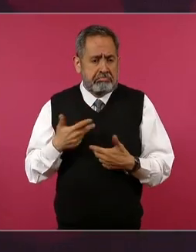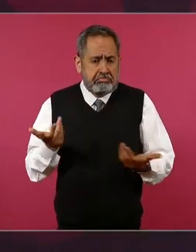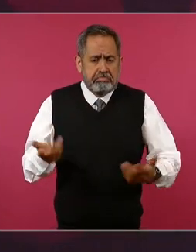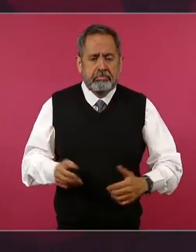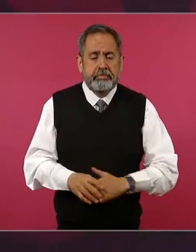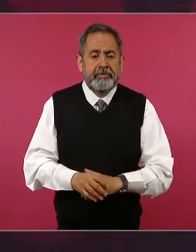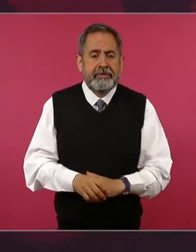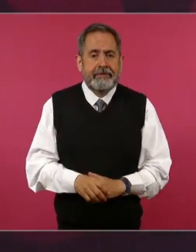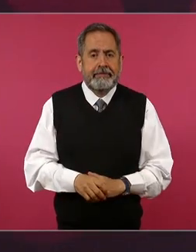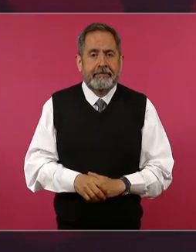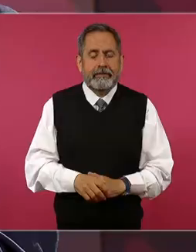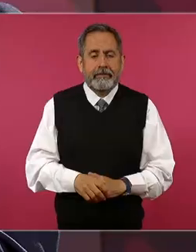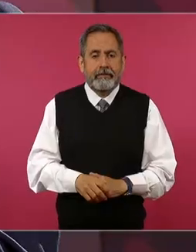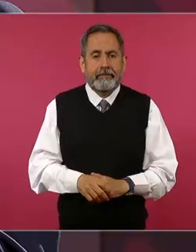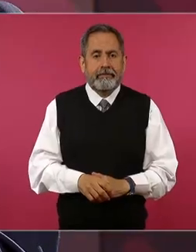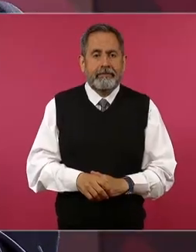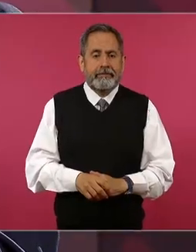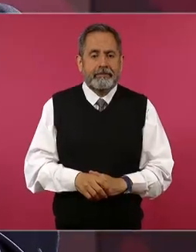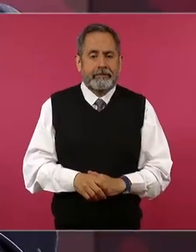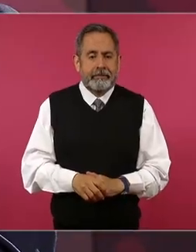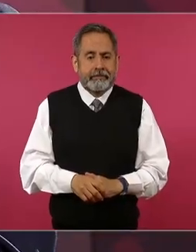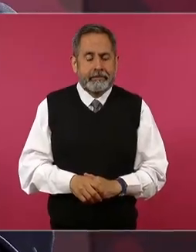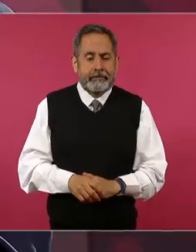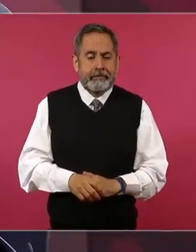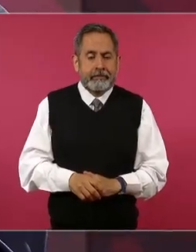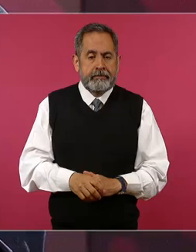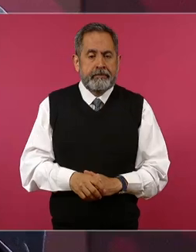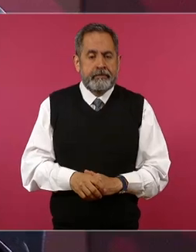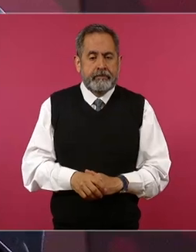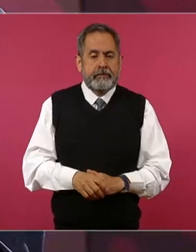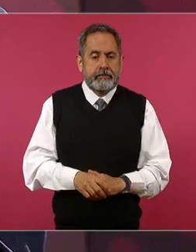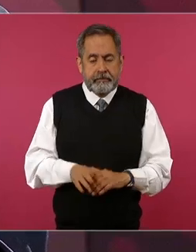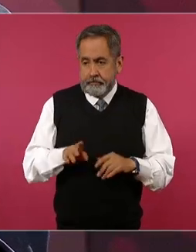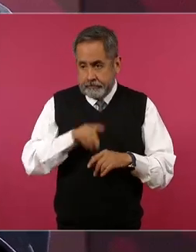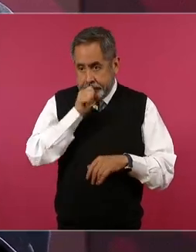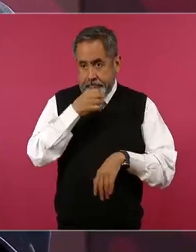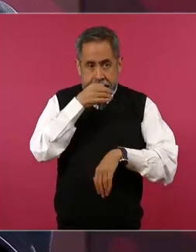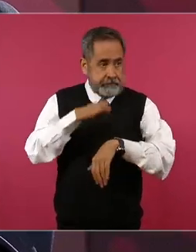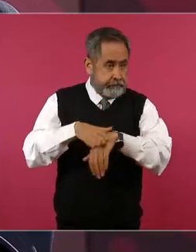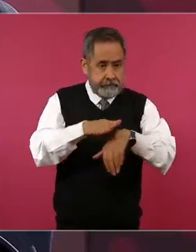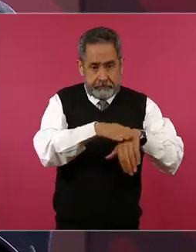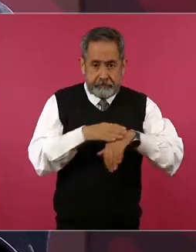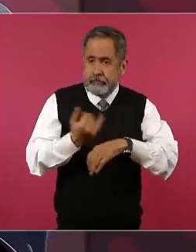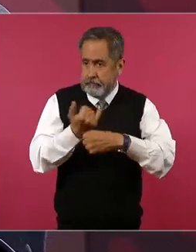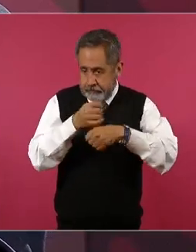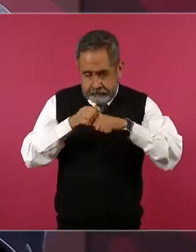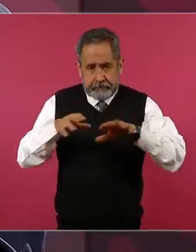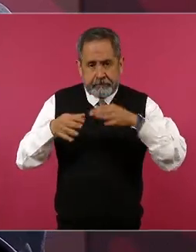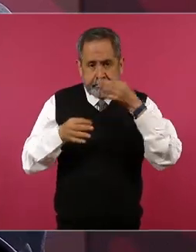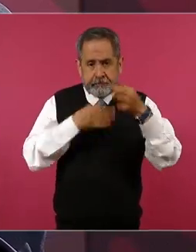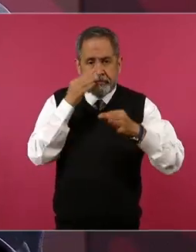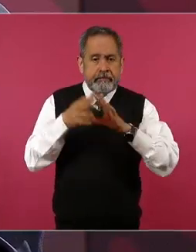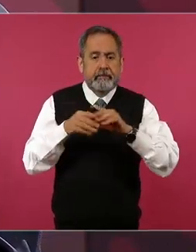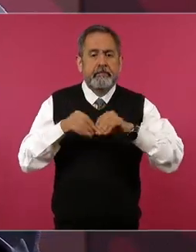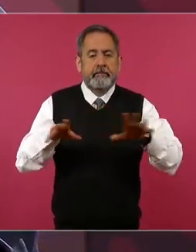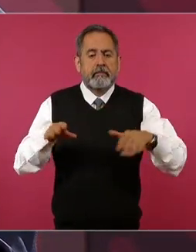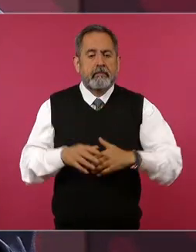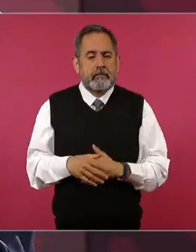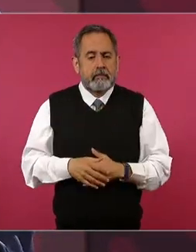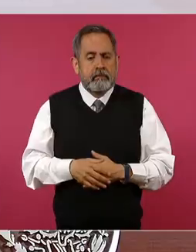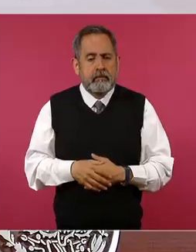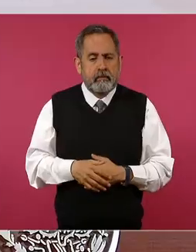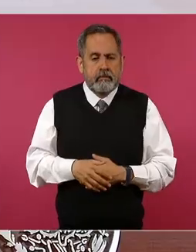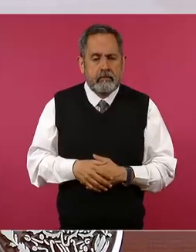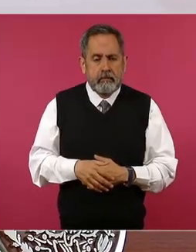y con también para información tengo